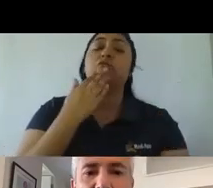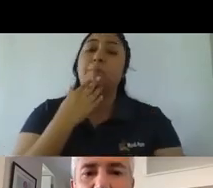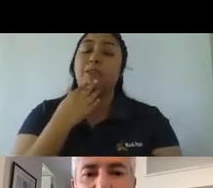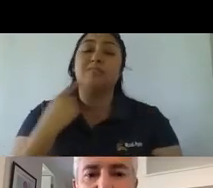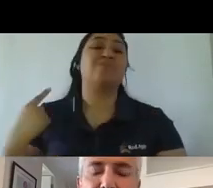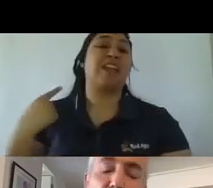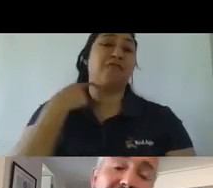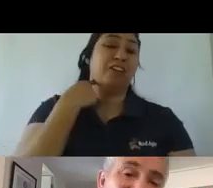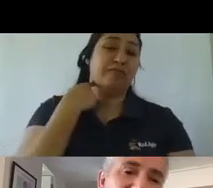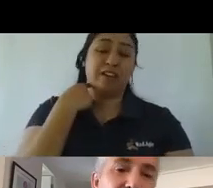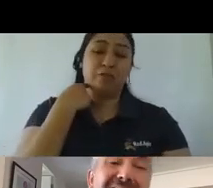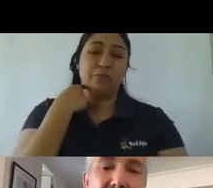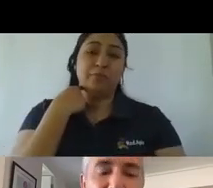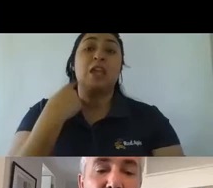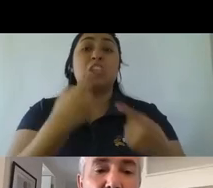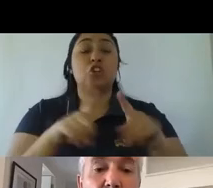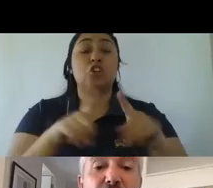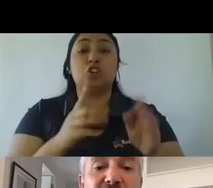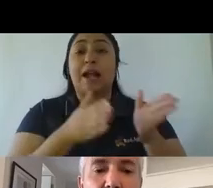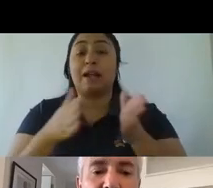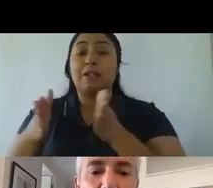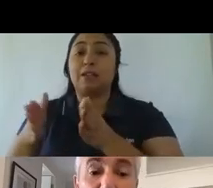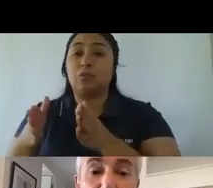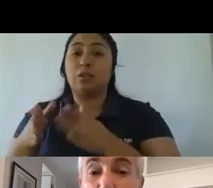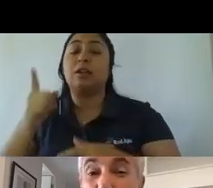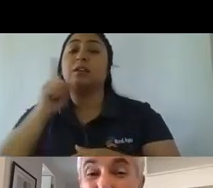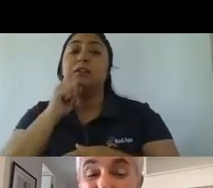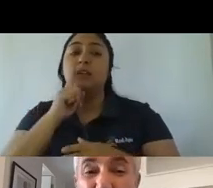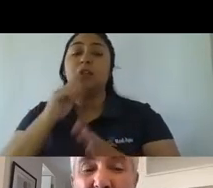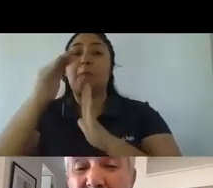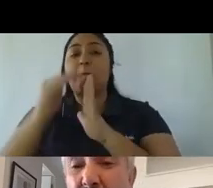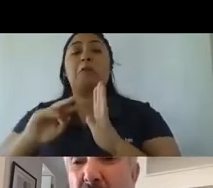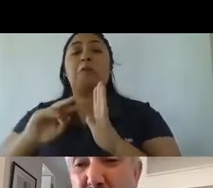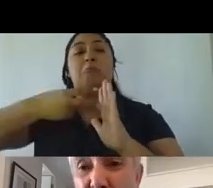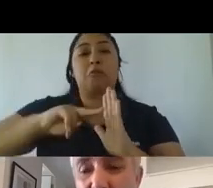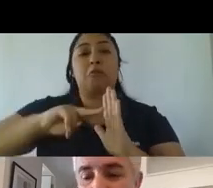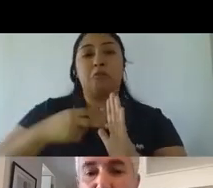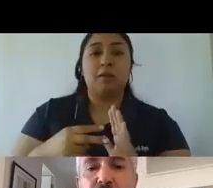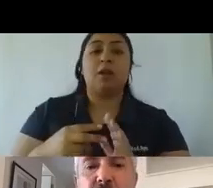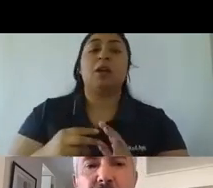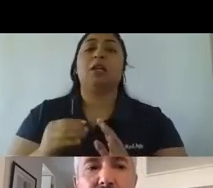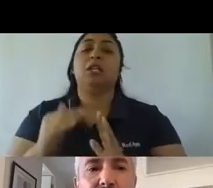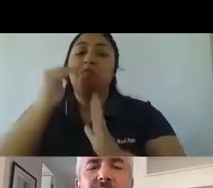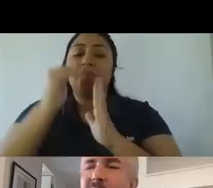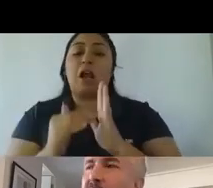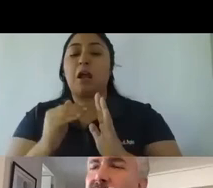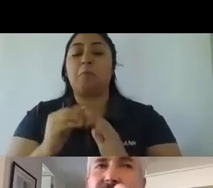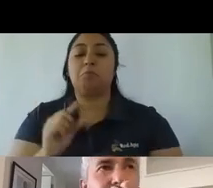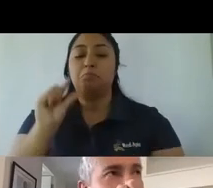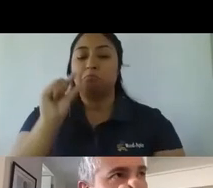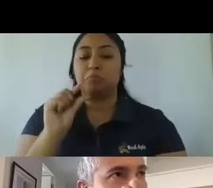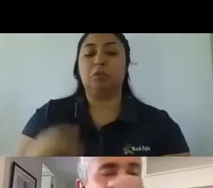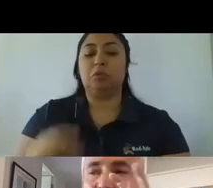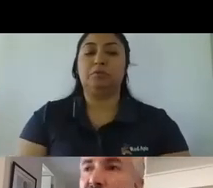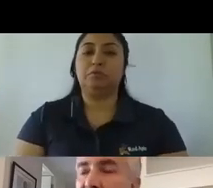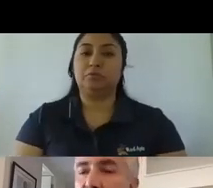categorías que son o estaban o tenían menos conflicto digamos en donde tuvieron caídas menores ¿no? se nos